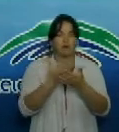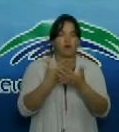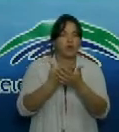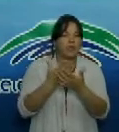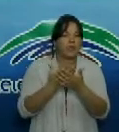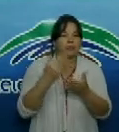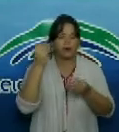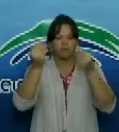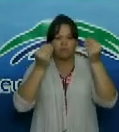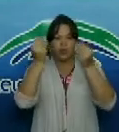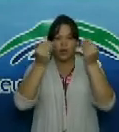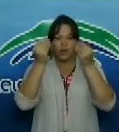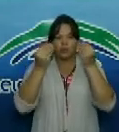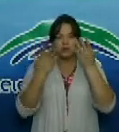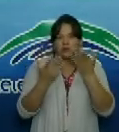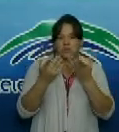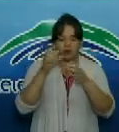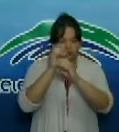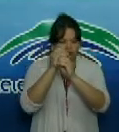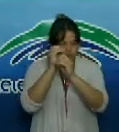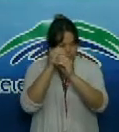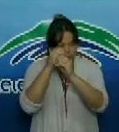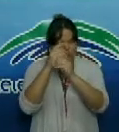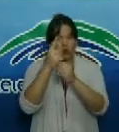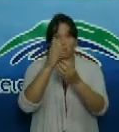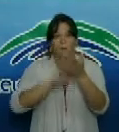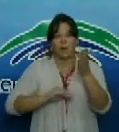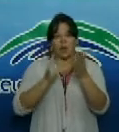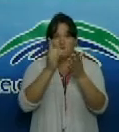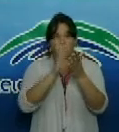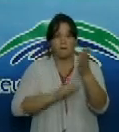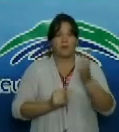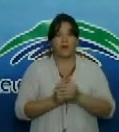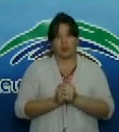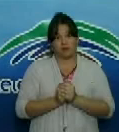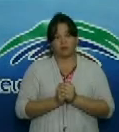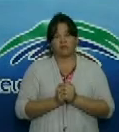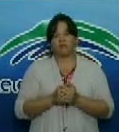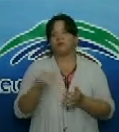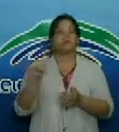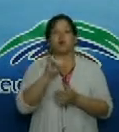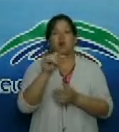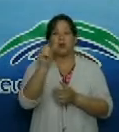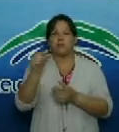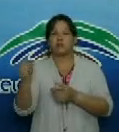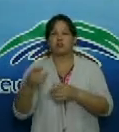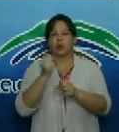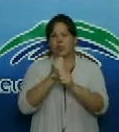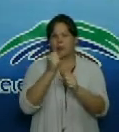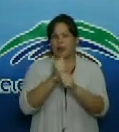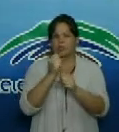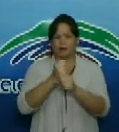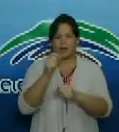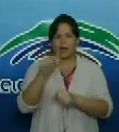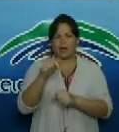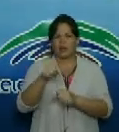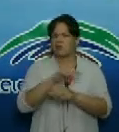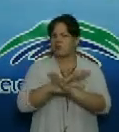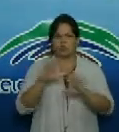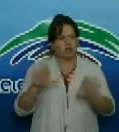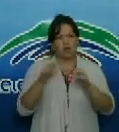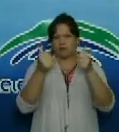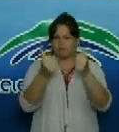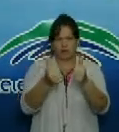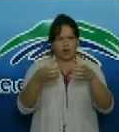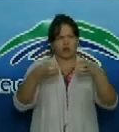-19 podrán realizarse por mes explicó Lora Guzmán quien aseguró que el personal para esta nueva tarea está lista para asumirla